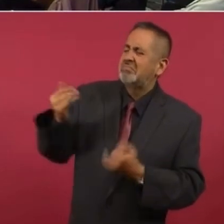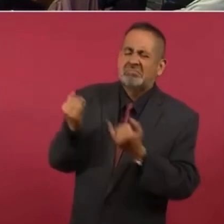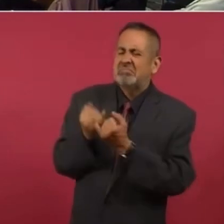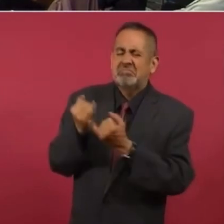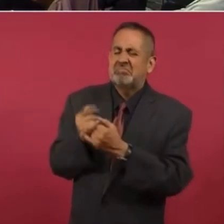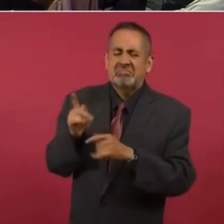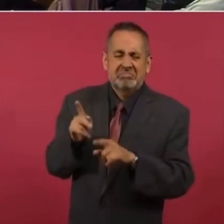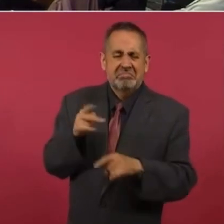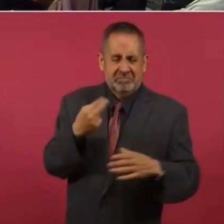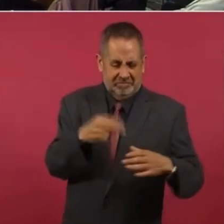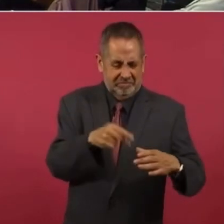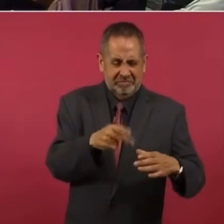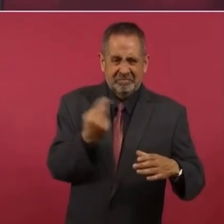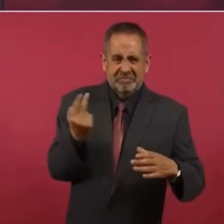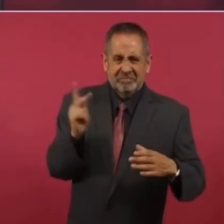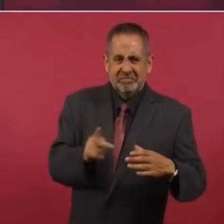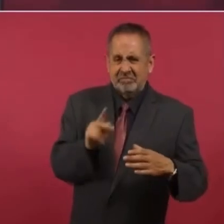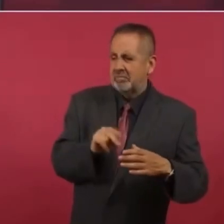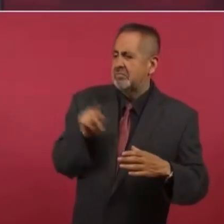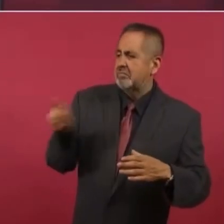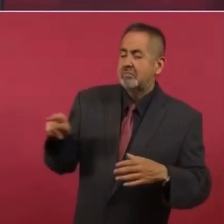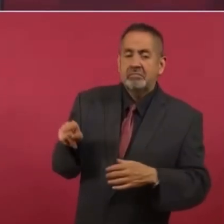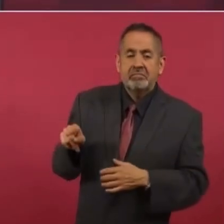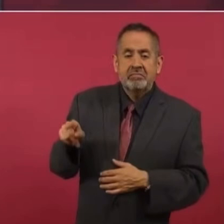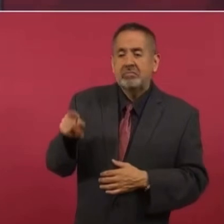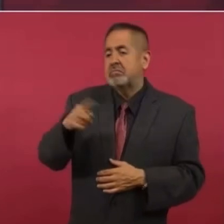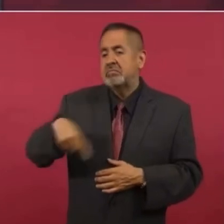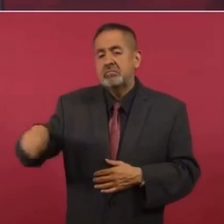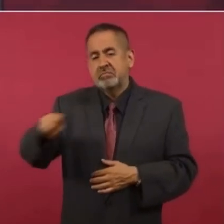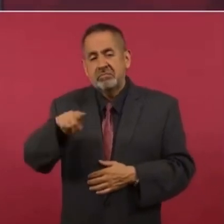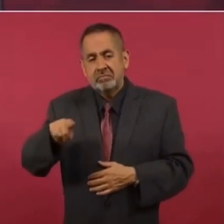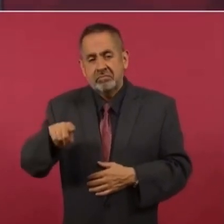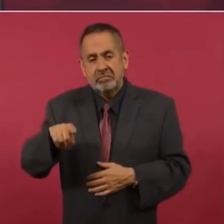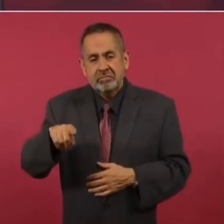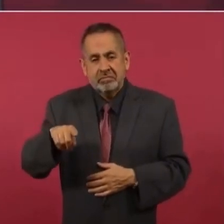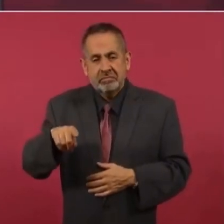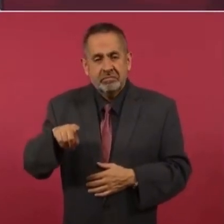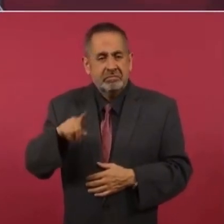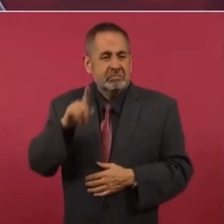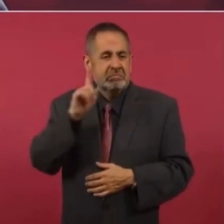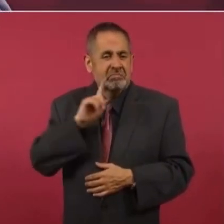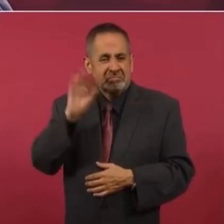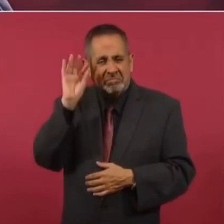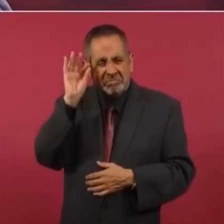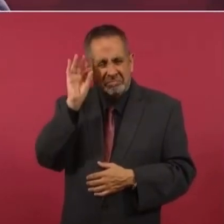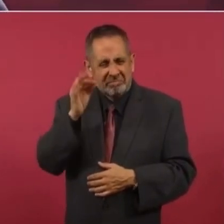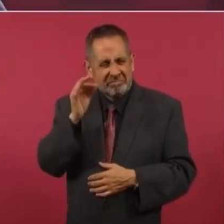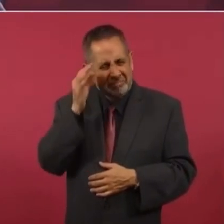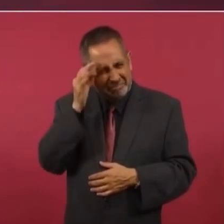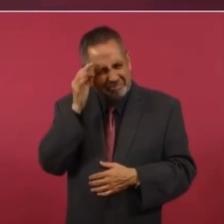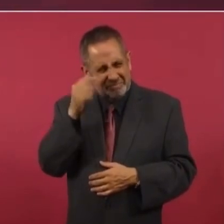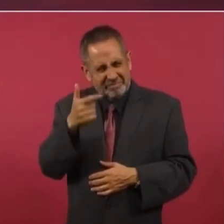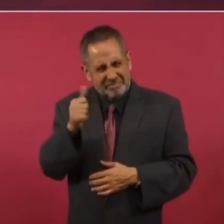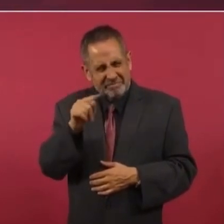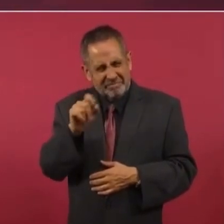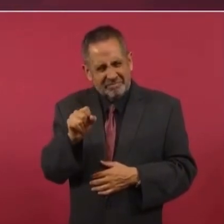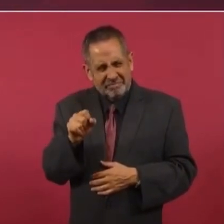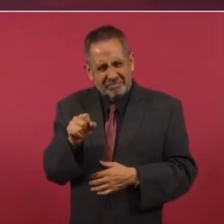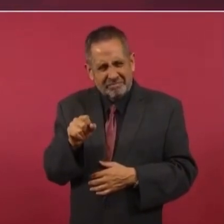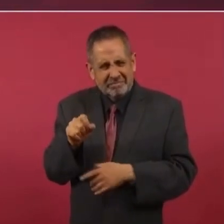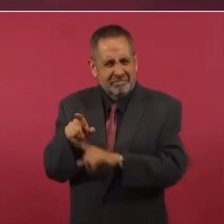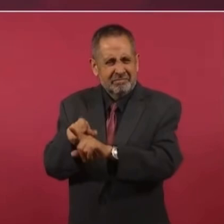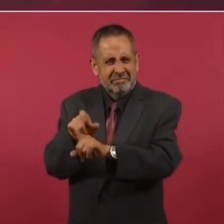el preferido de las gatas, o sea,